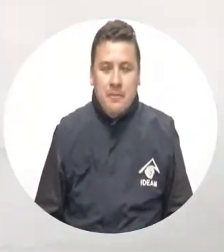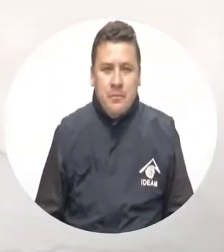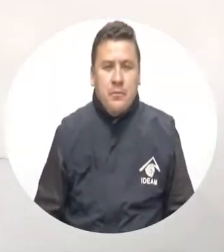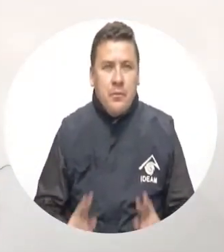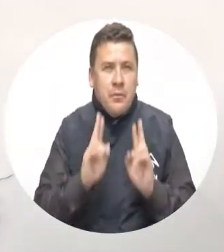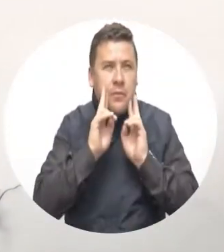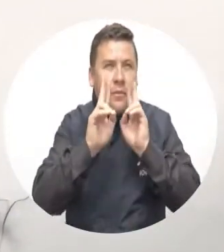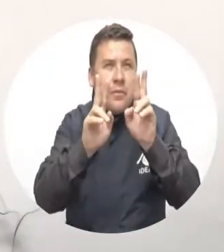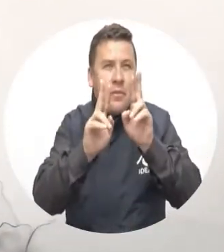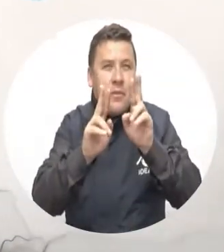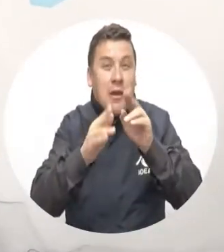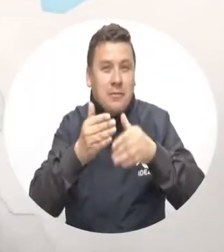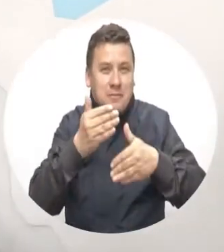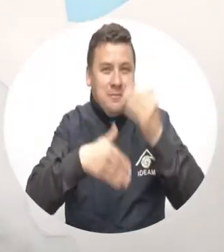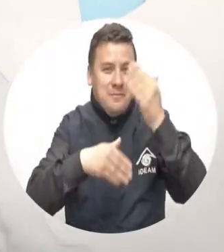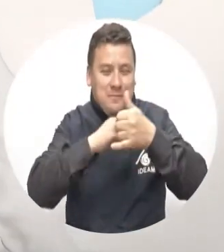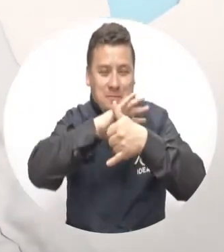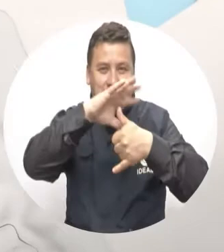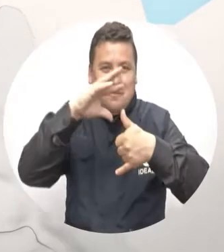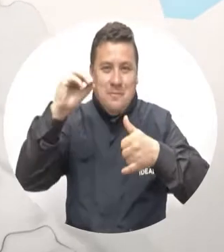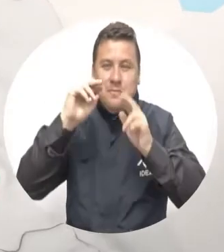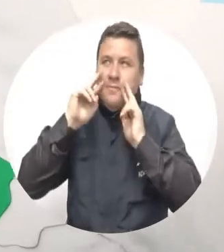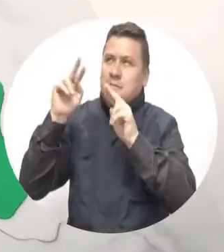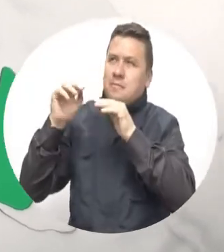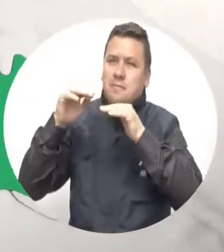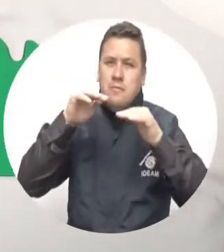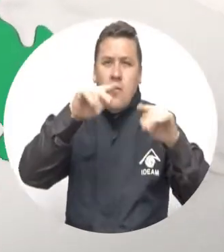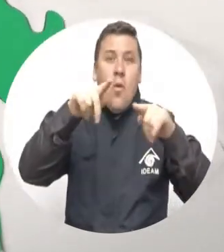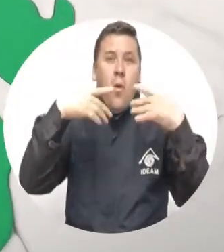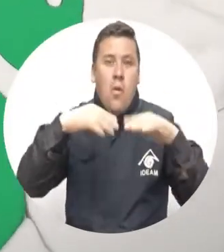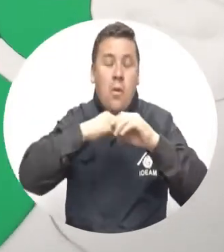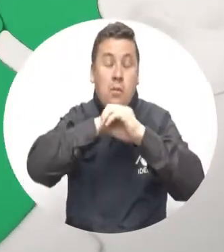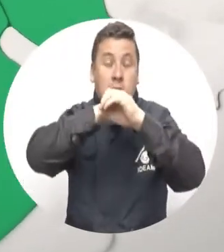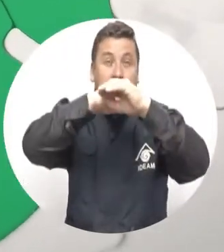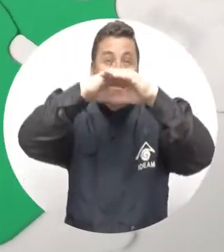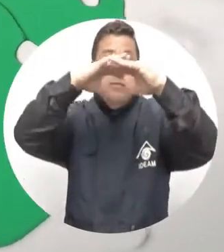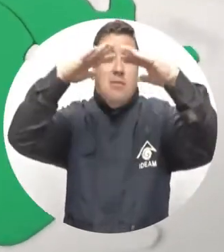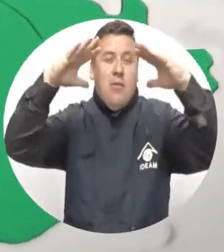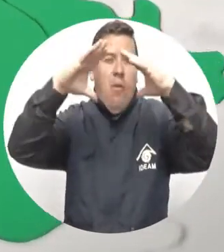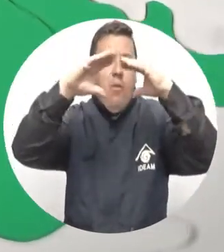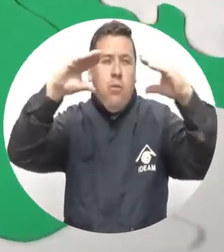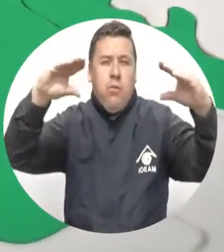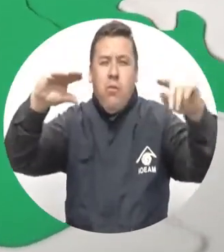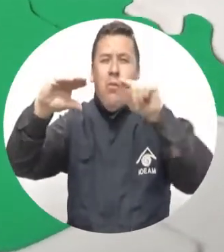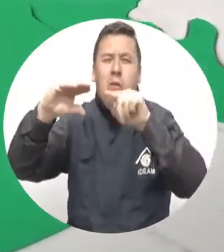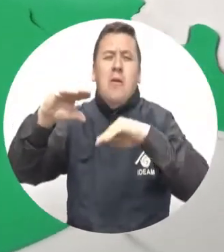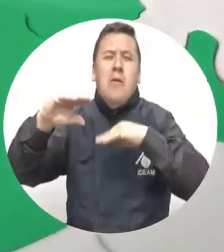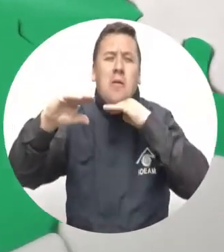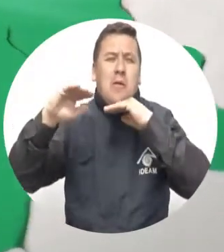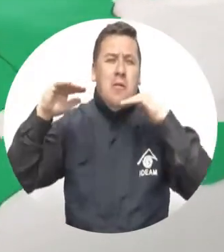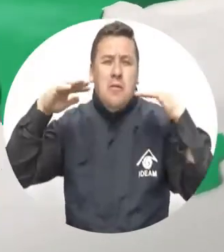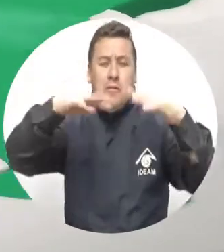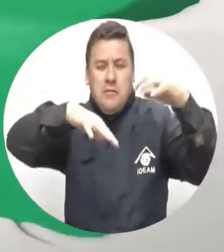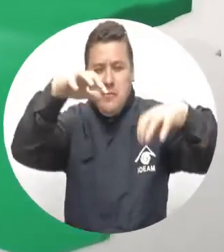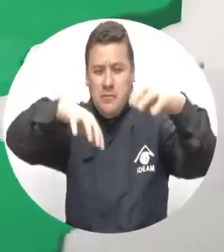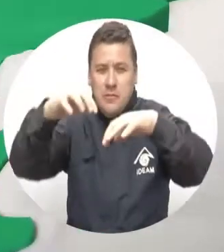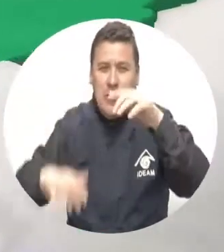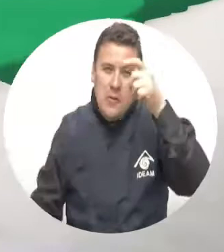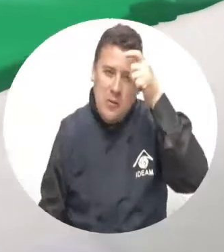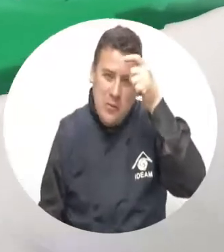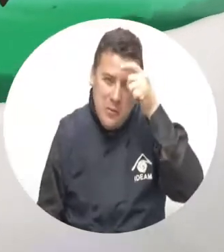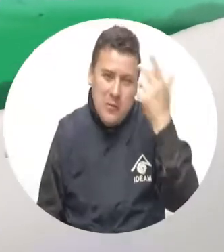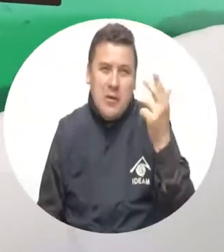Empecemos al norte, en la región Caribe, que amanece con un cielo parcialmente nublado y donde persisten las precipitaciones sobre Córdoba,